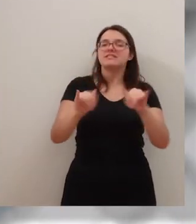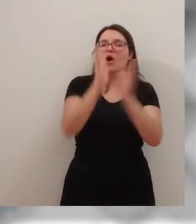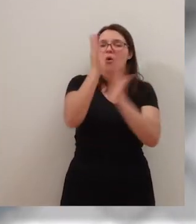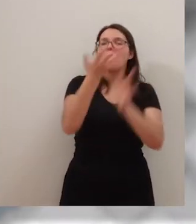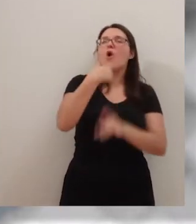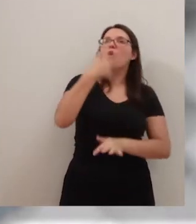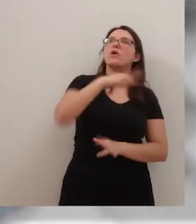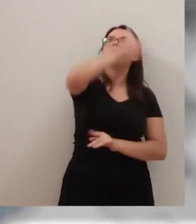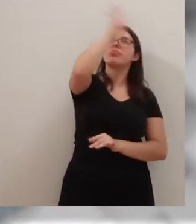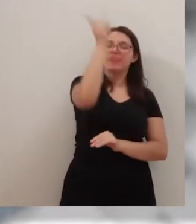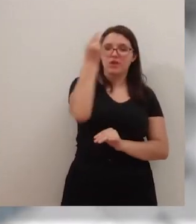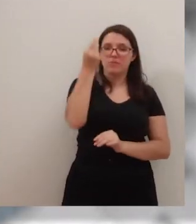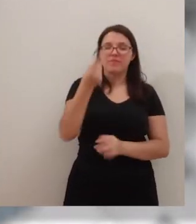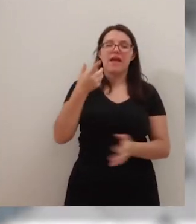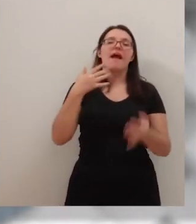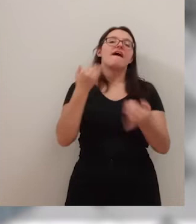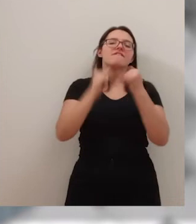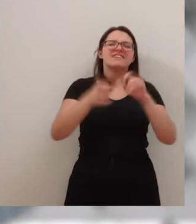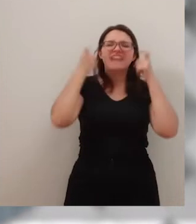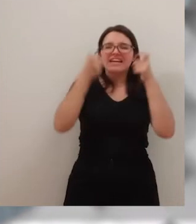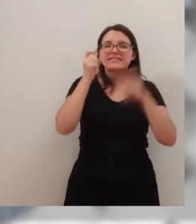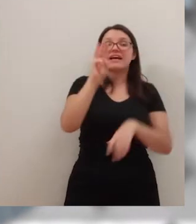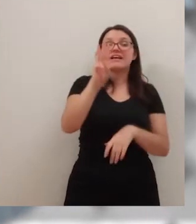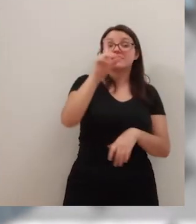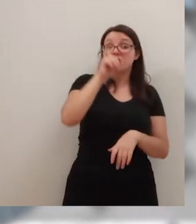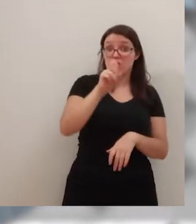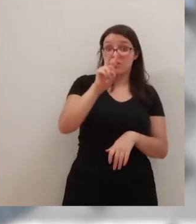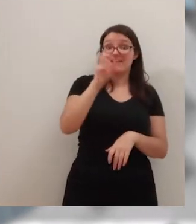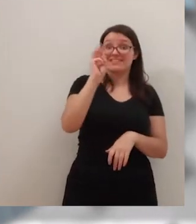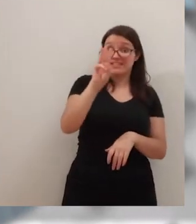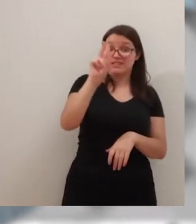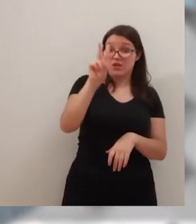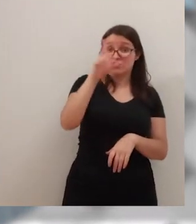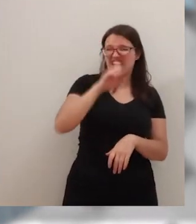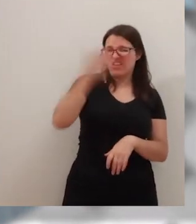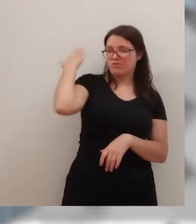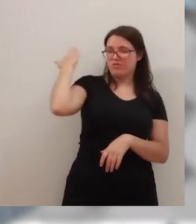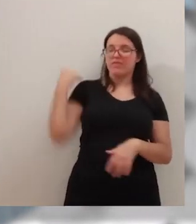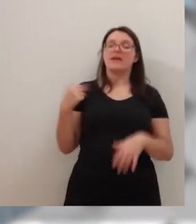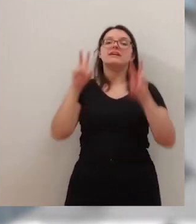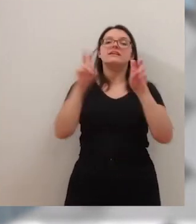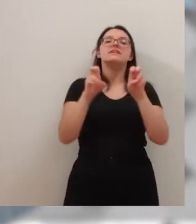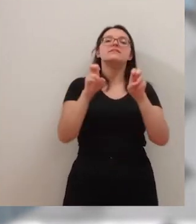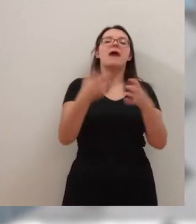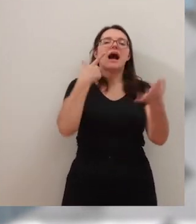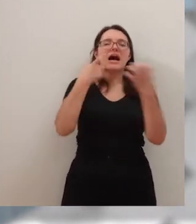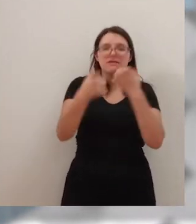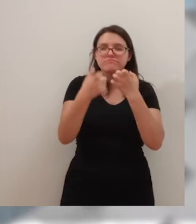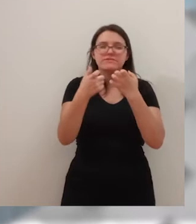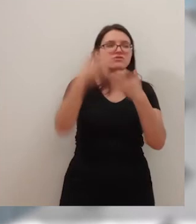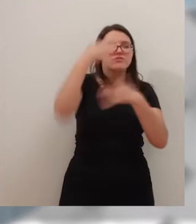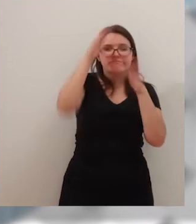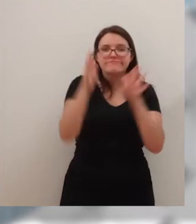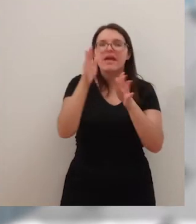celebración reivindicativa que busca desde hace 32 años llamar la atención sobre el déficit de servicios que padecen